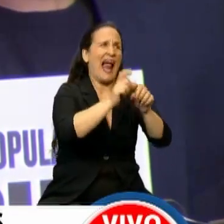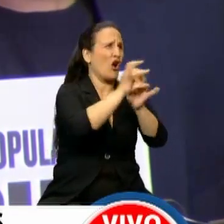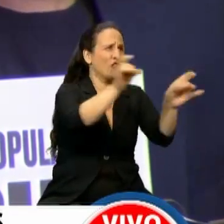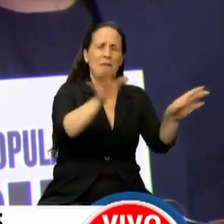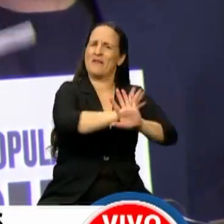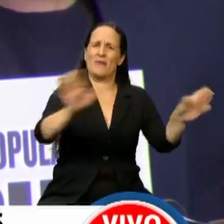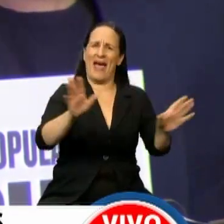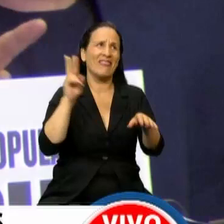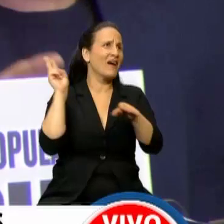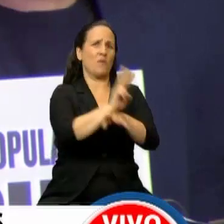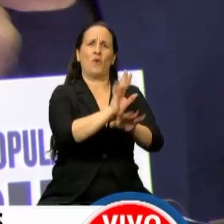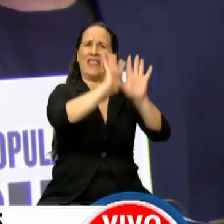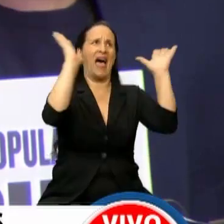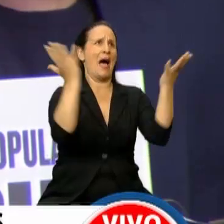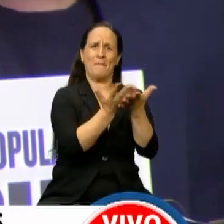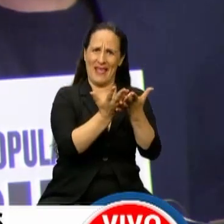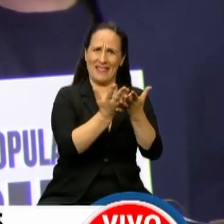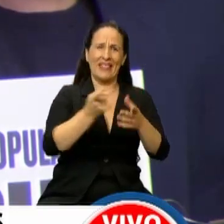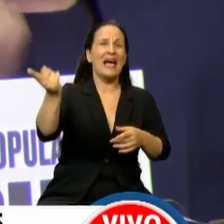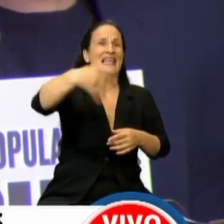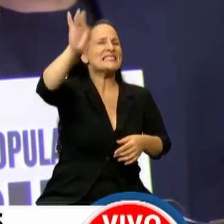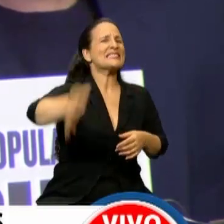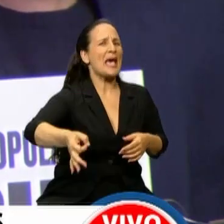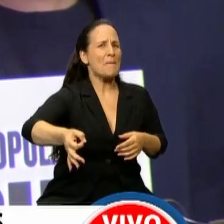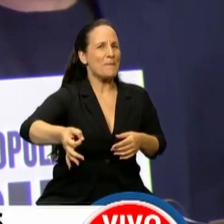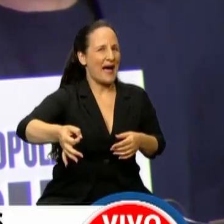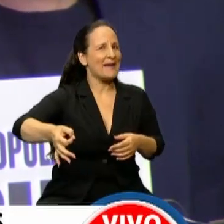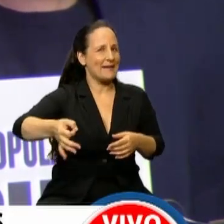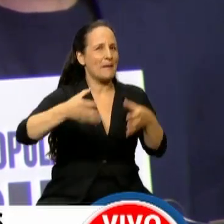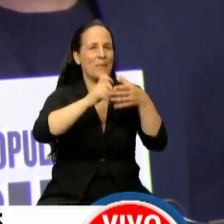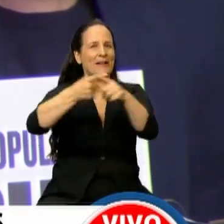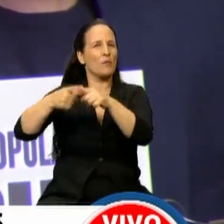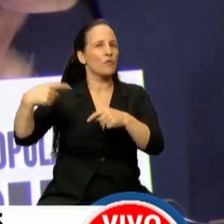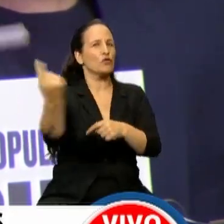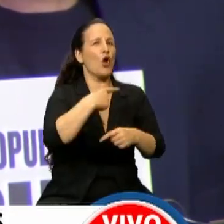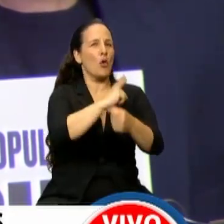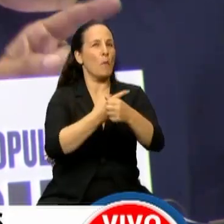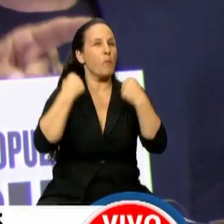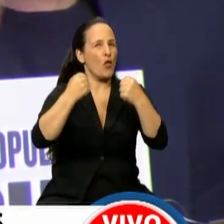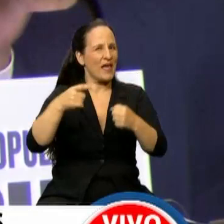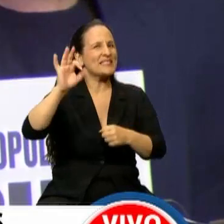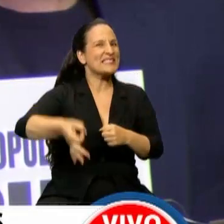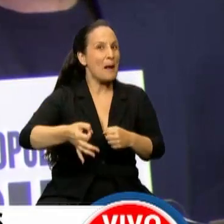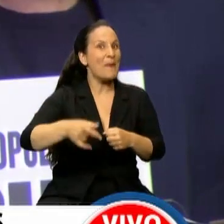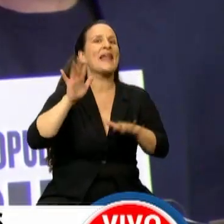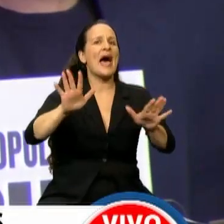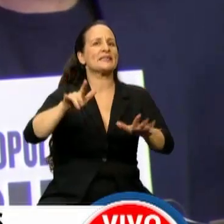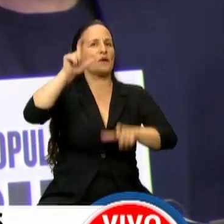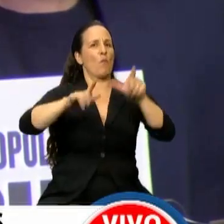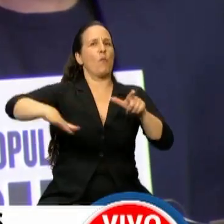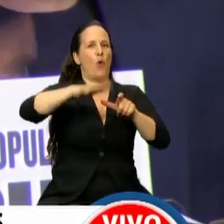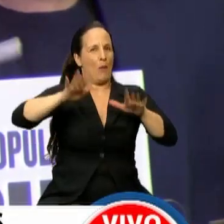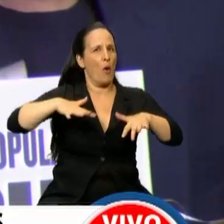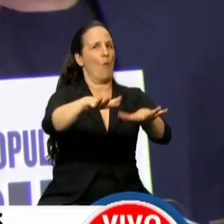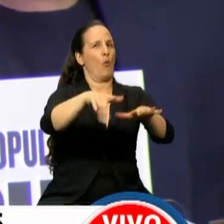defensa del ambiente. Sepan y tomen nota todos los sectores del poder que este es el pueblo que se